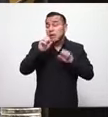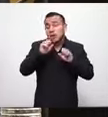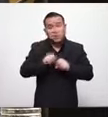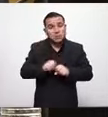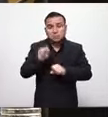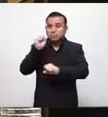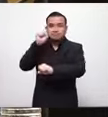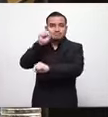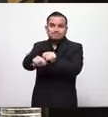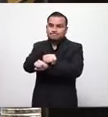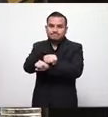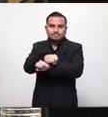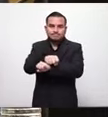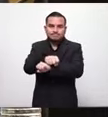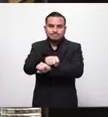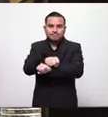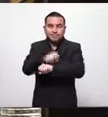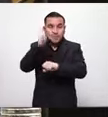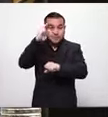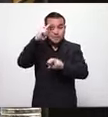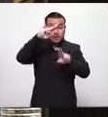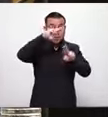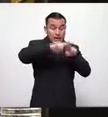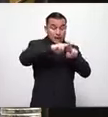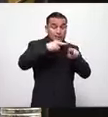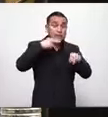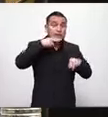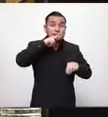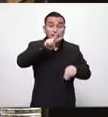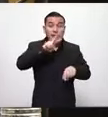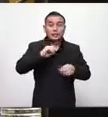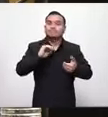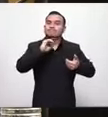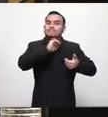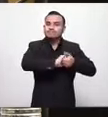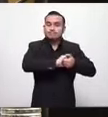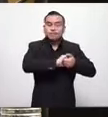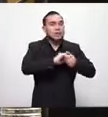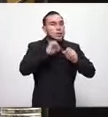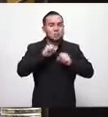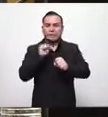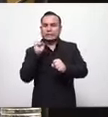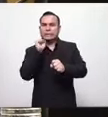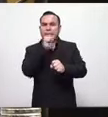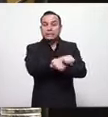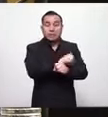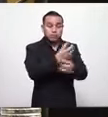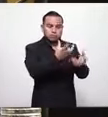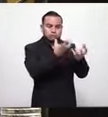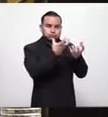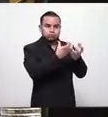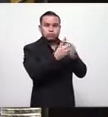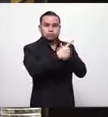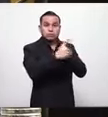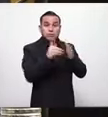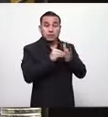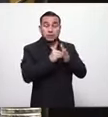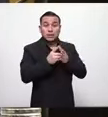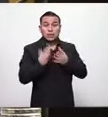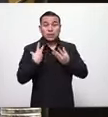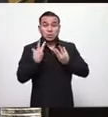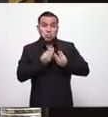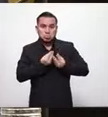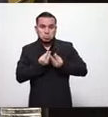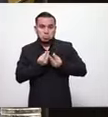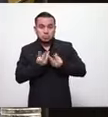de un bloque porque no es un solo grupo es un bloque de partidos que representa una mayoría